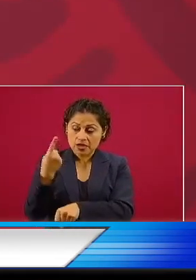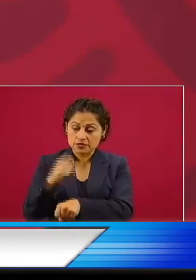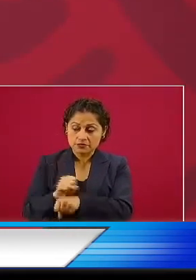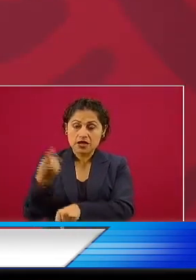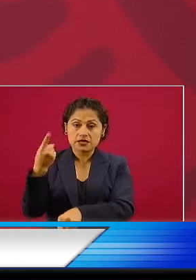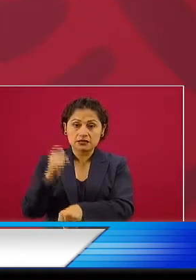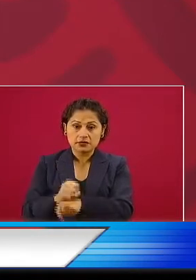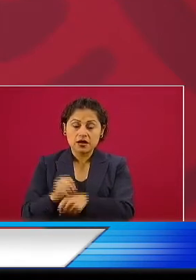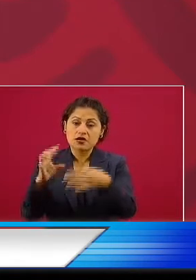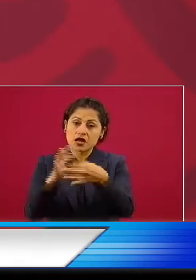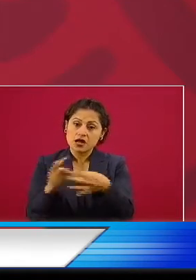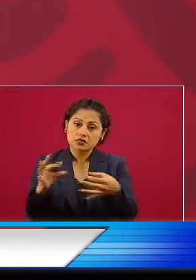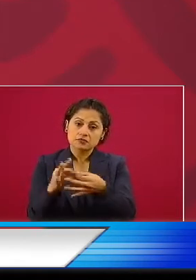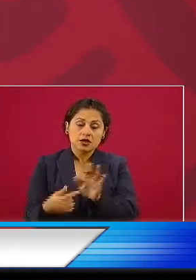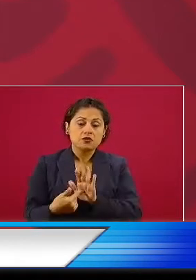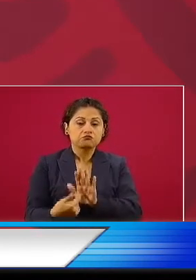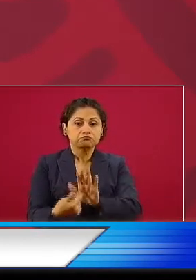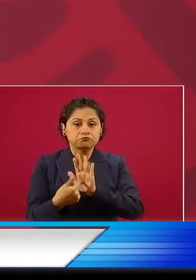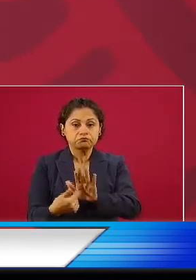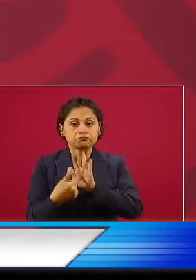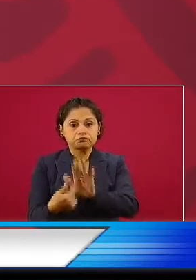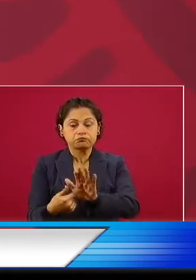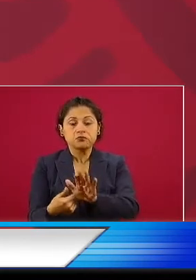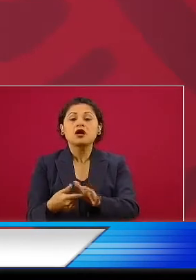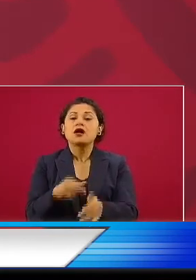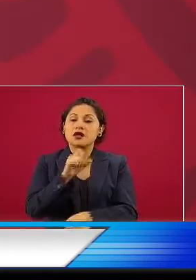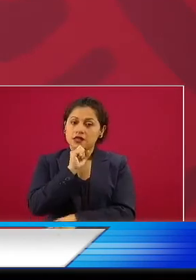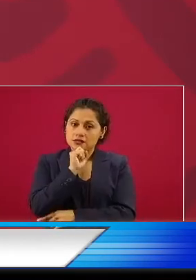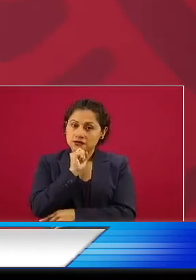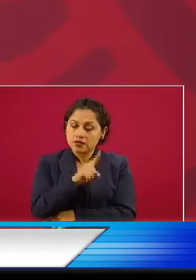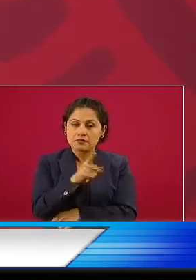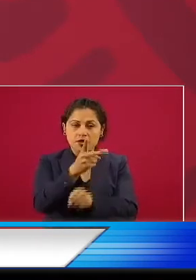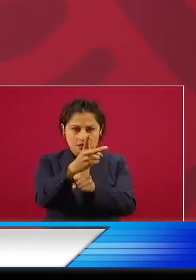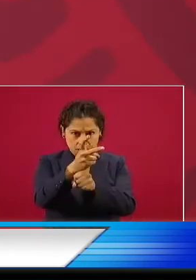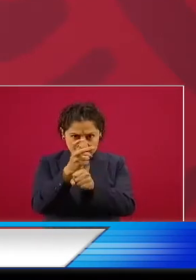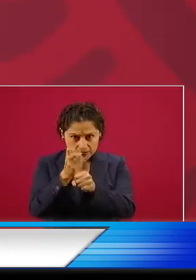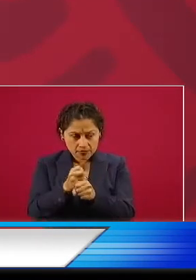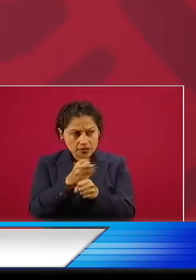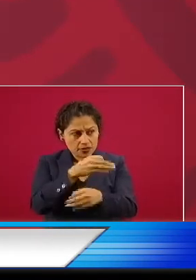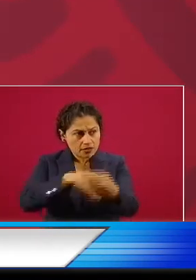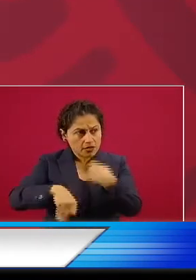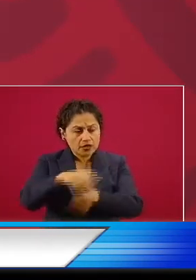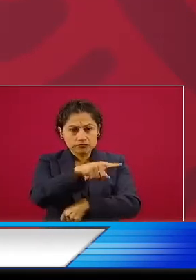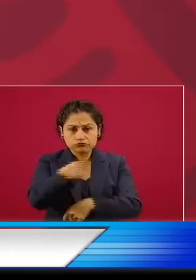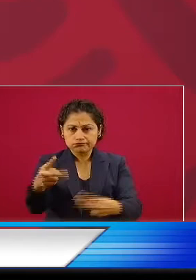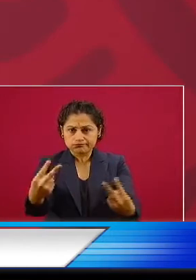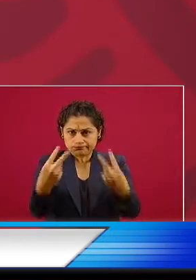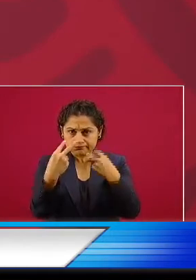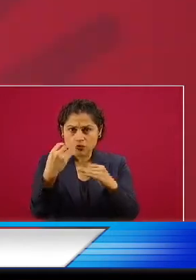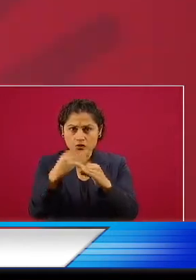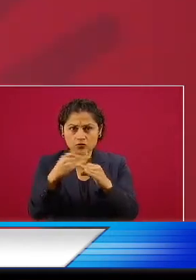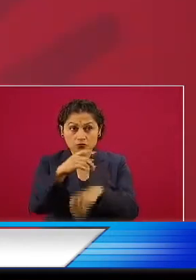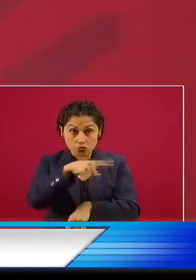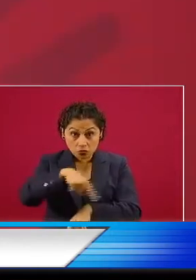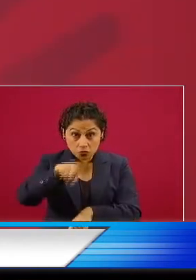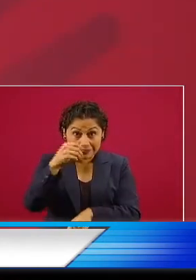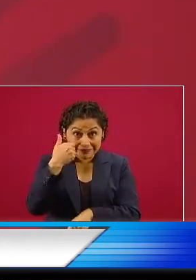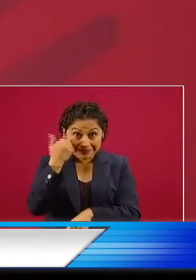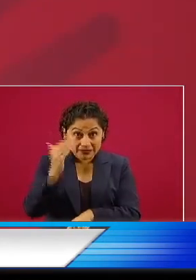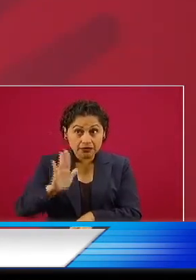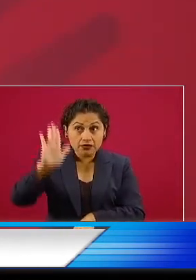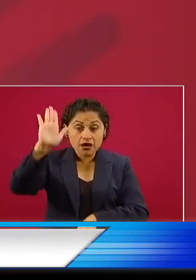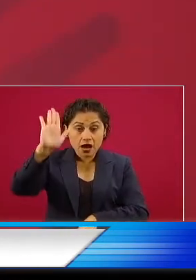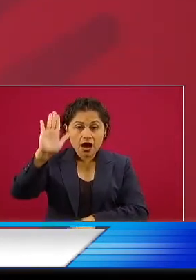La Organización Mexicana para la Salud aporta donaciones e insumos para atender la pandemia. Las empresas que integran esta organización